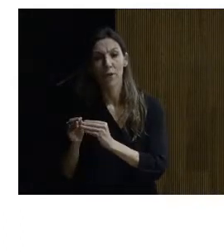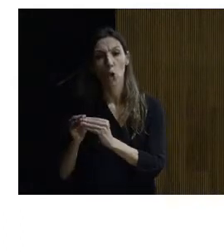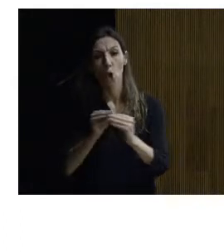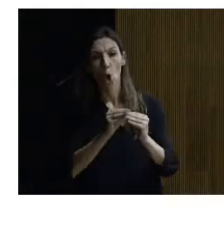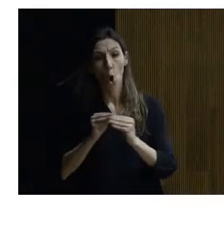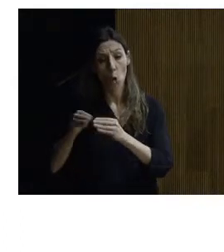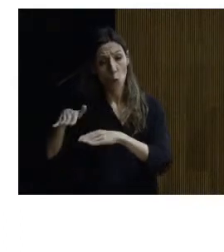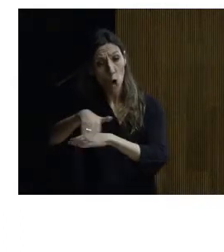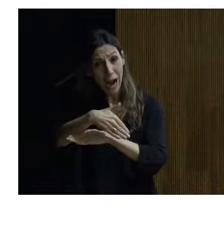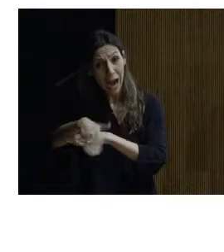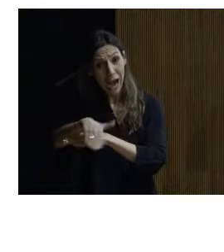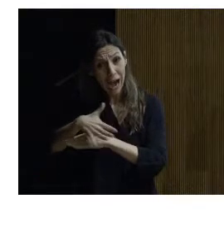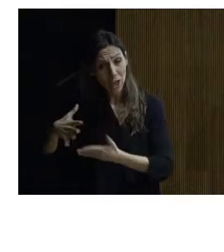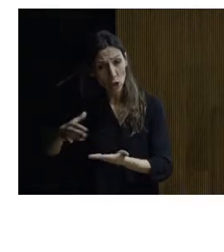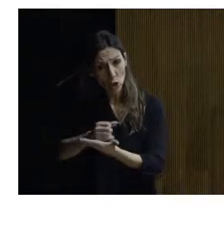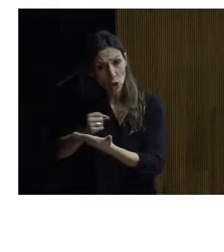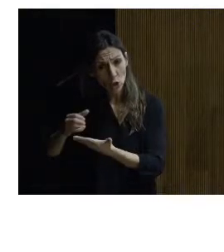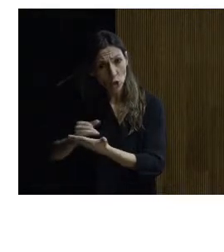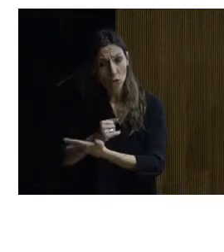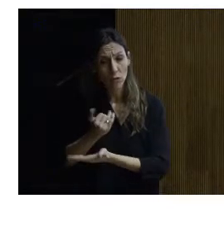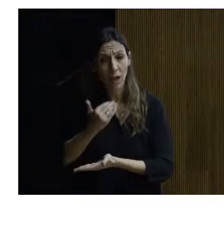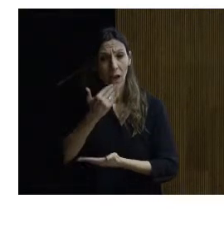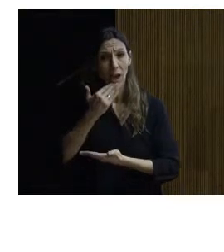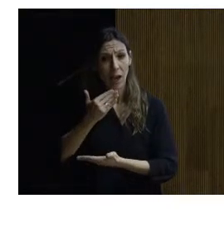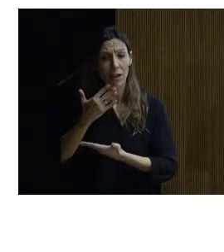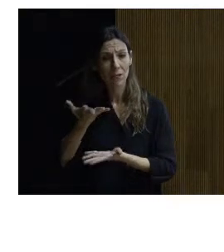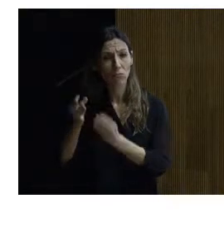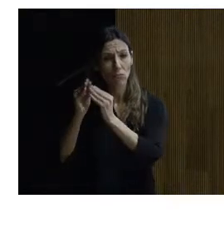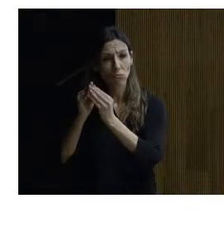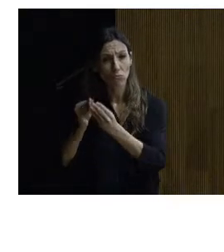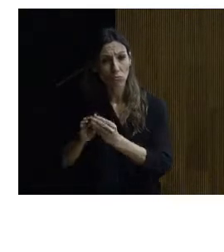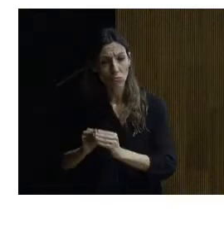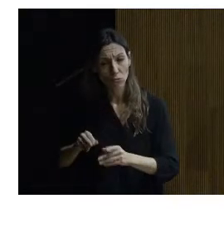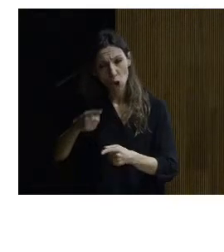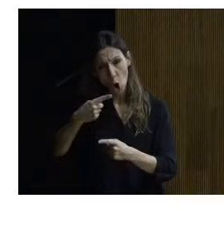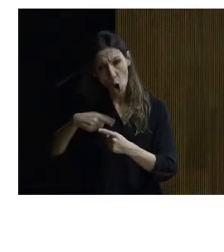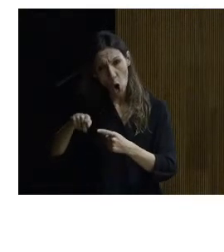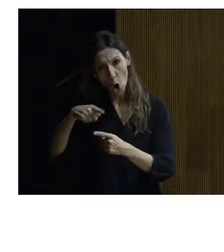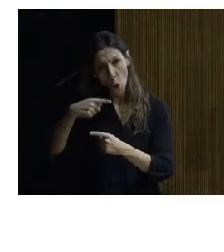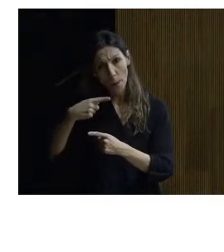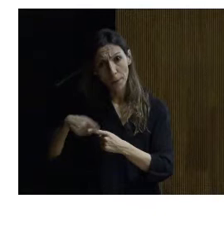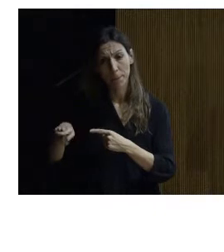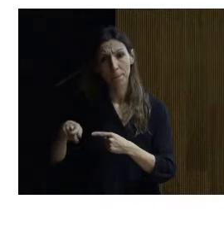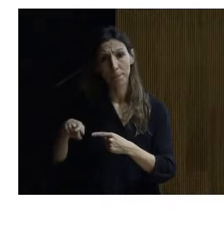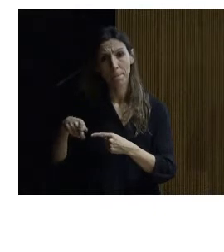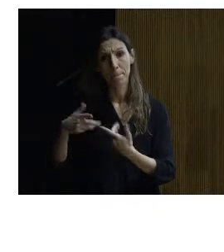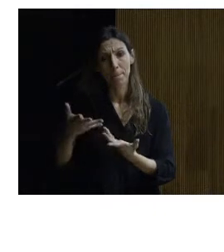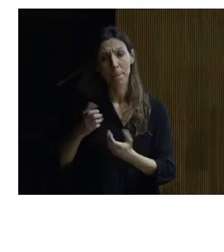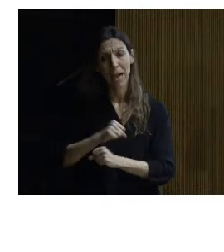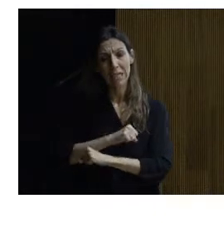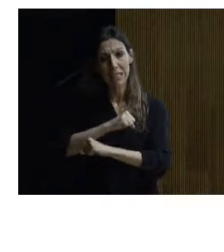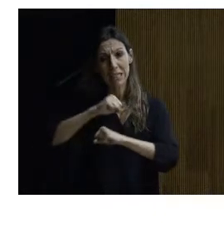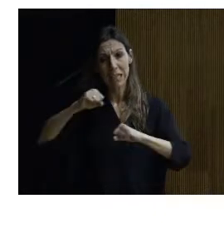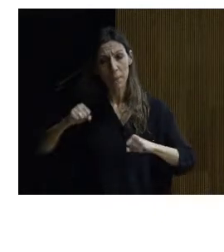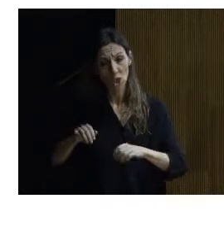calles mediante la manipulación bien entendida de estos elementos digamos de asentamiento de